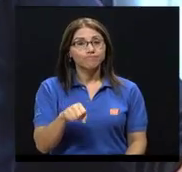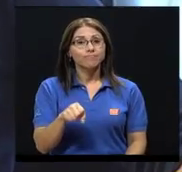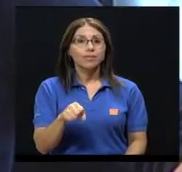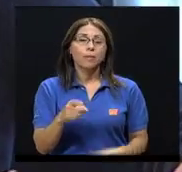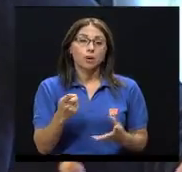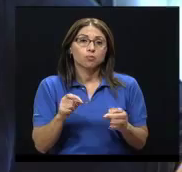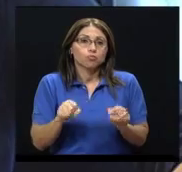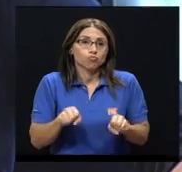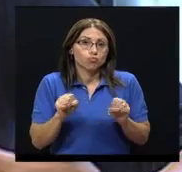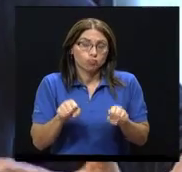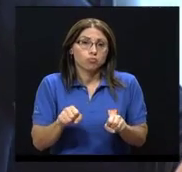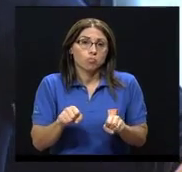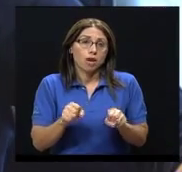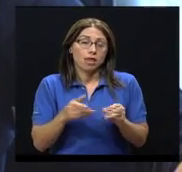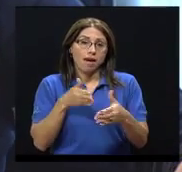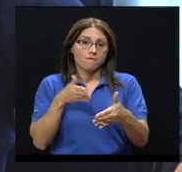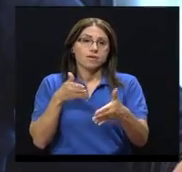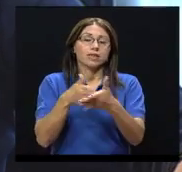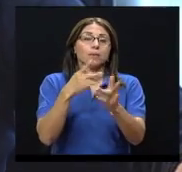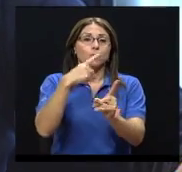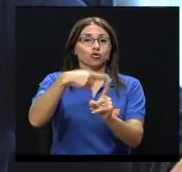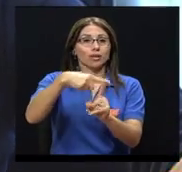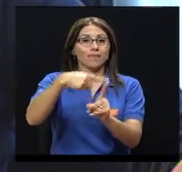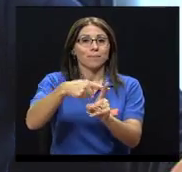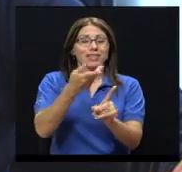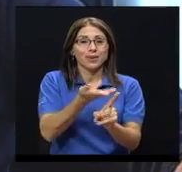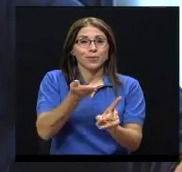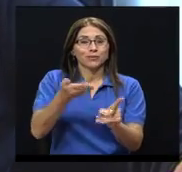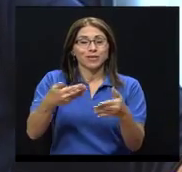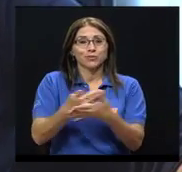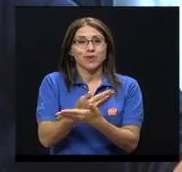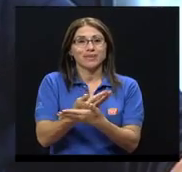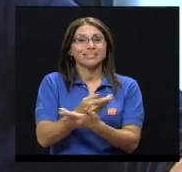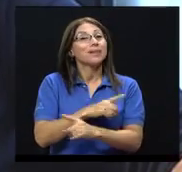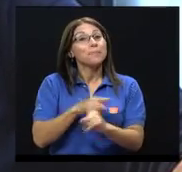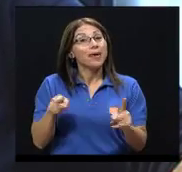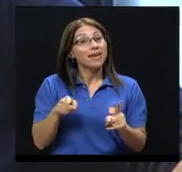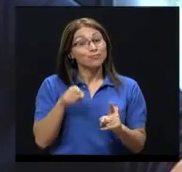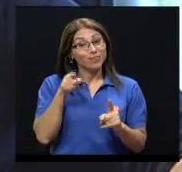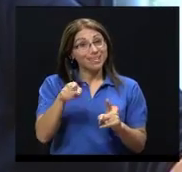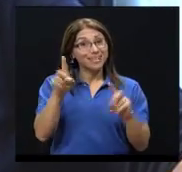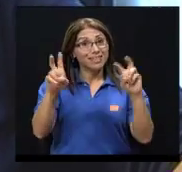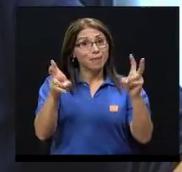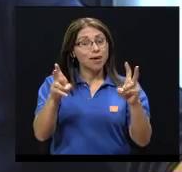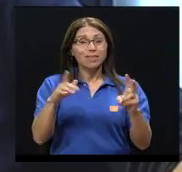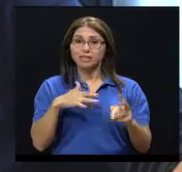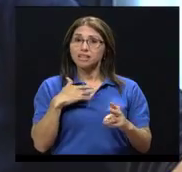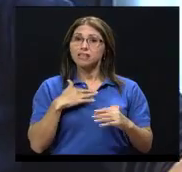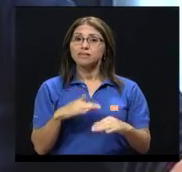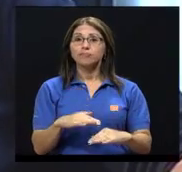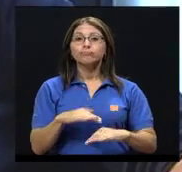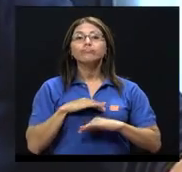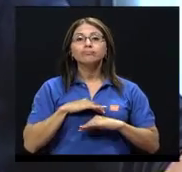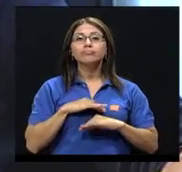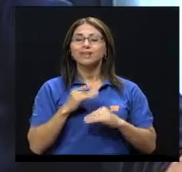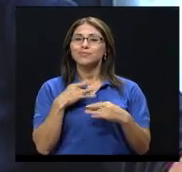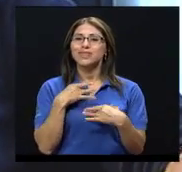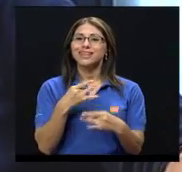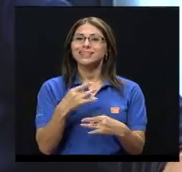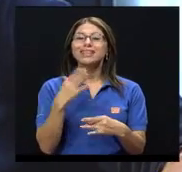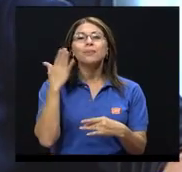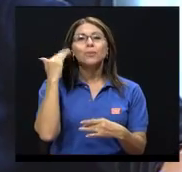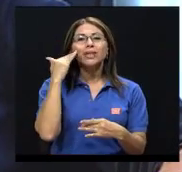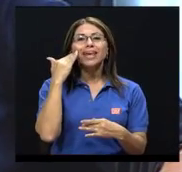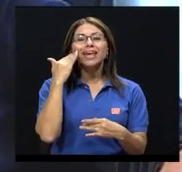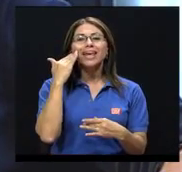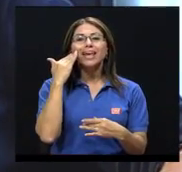Bueno, potencialmente positivamente, cosas nuevas, pero ese tema de la zona de confort es muy interesante porque, claro, es la zona